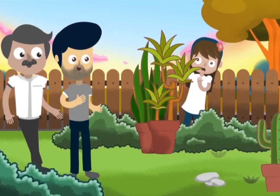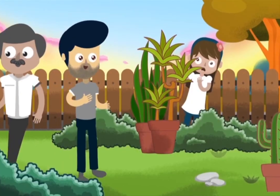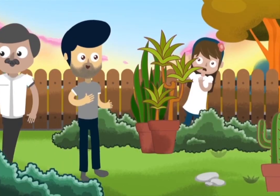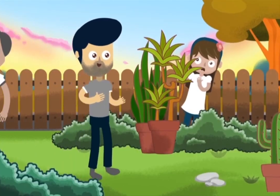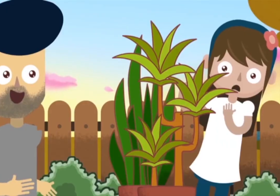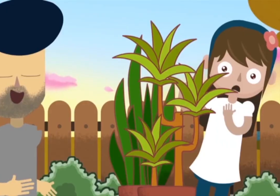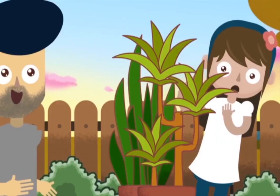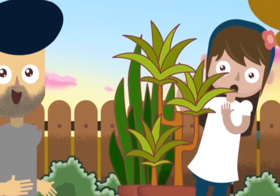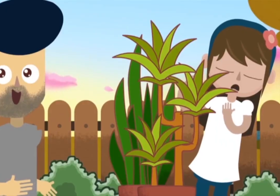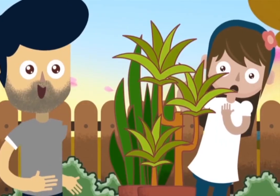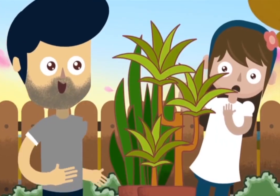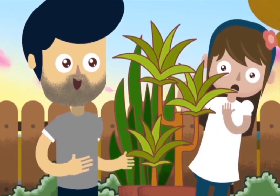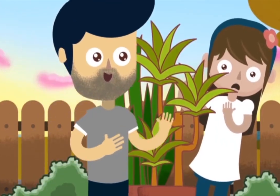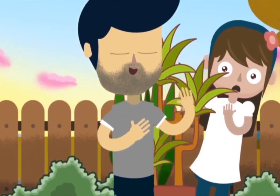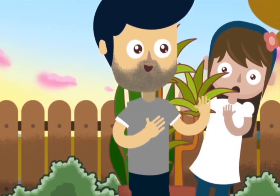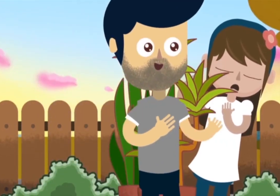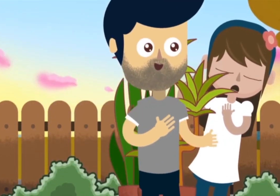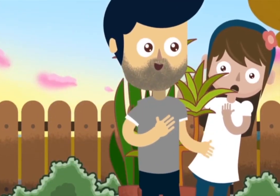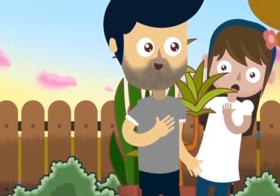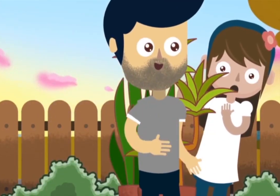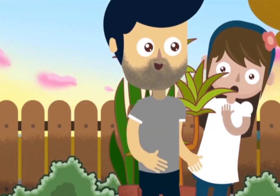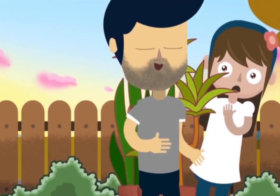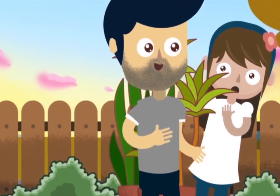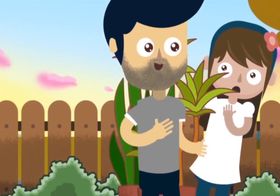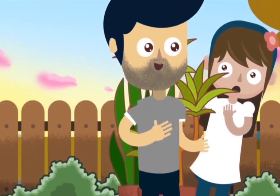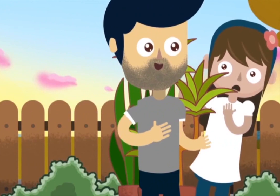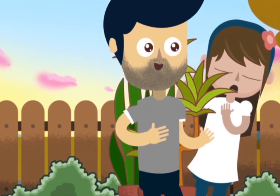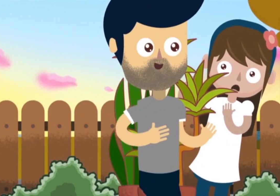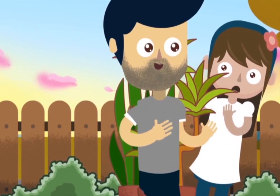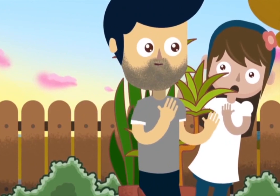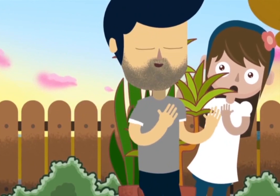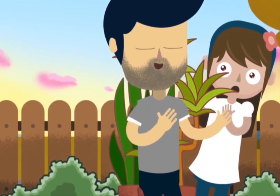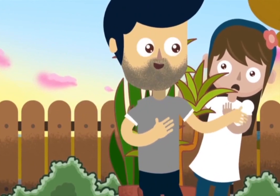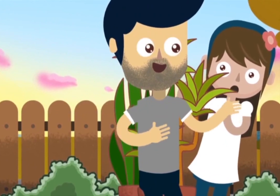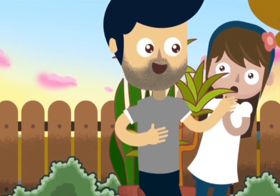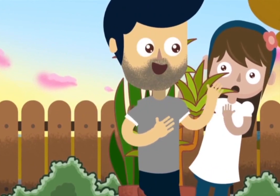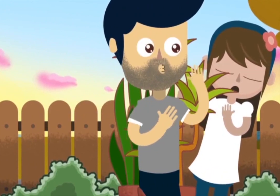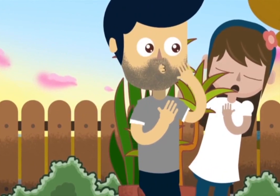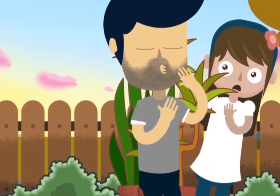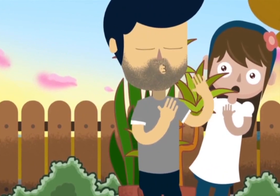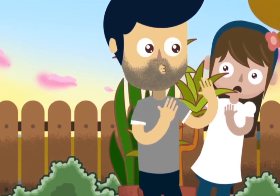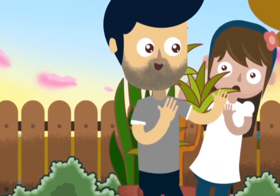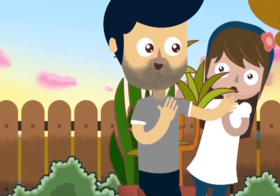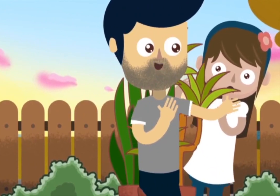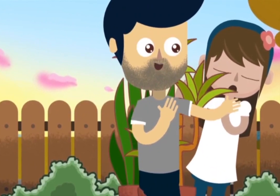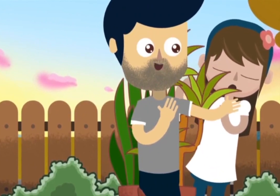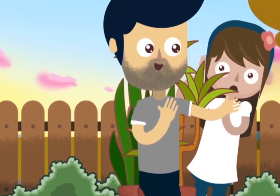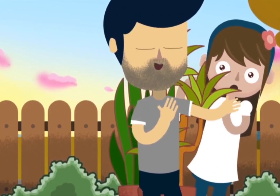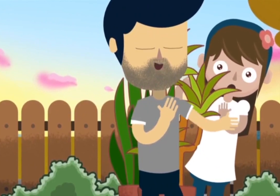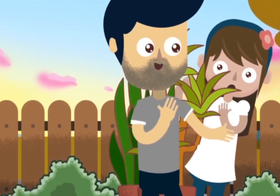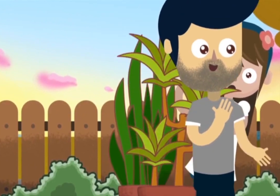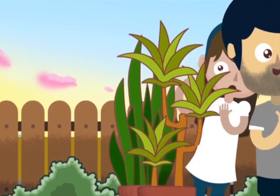la íbamos a pasar muy bien, pues pensaba enseñarme unos juegos nuevos muy divertidos que de seguro